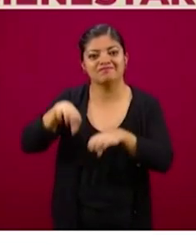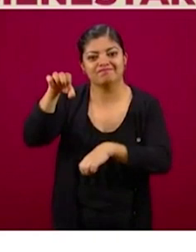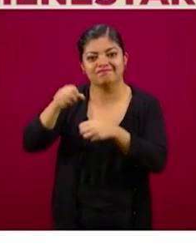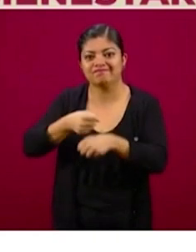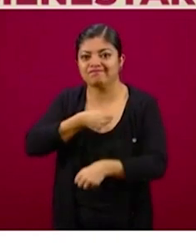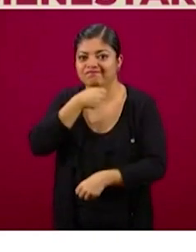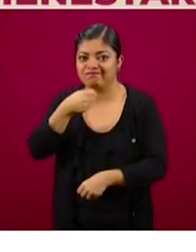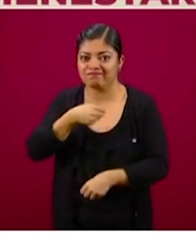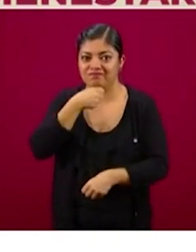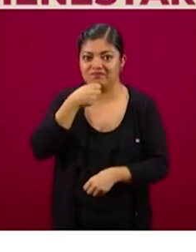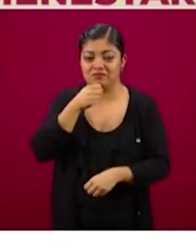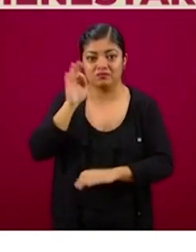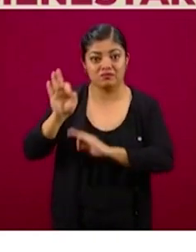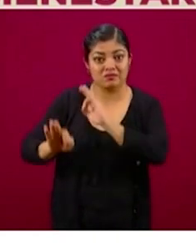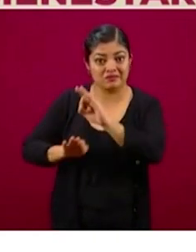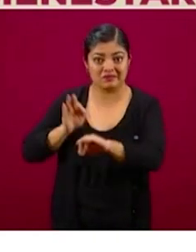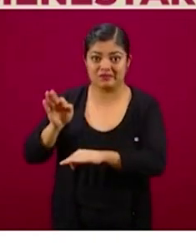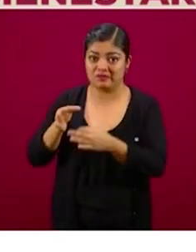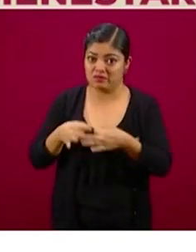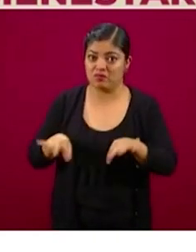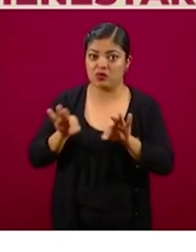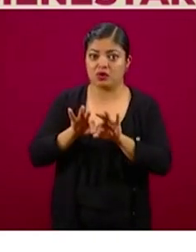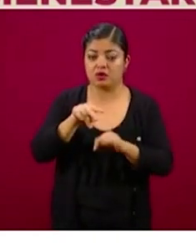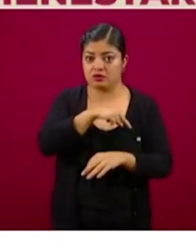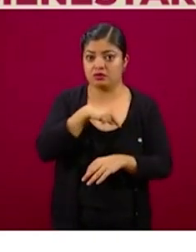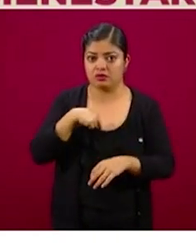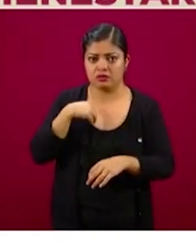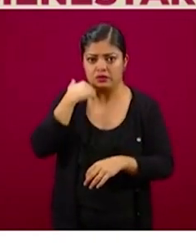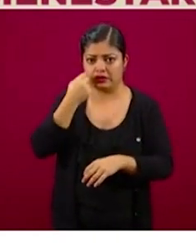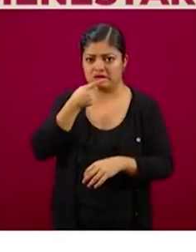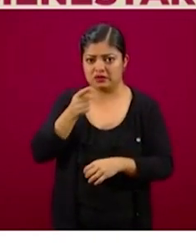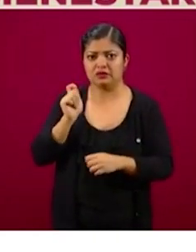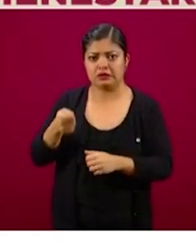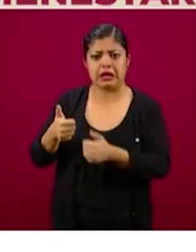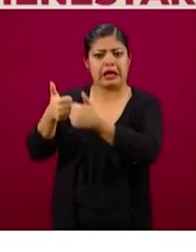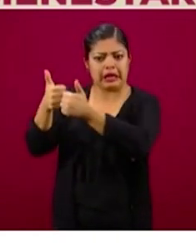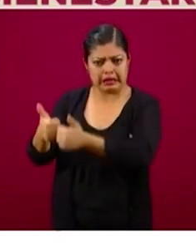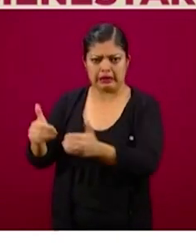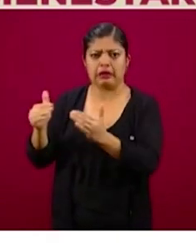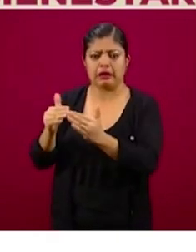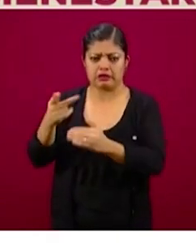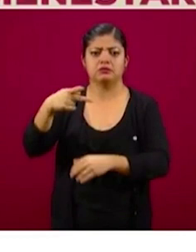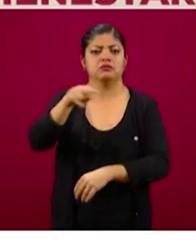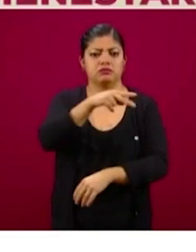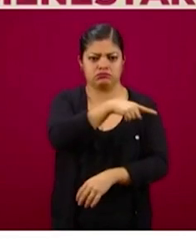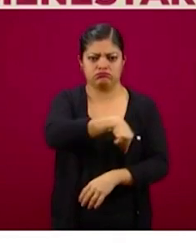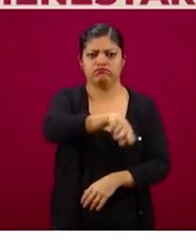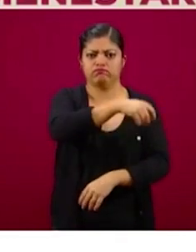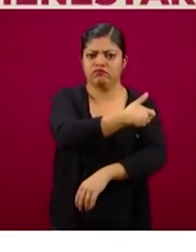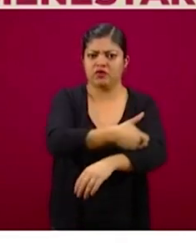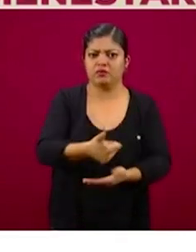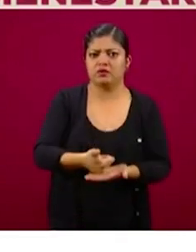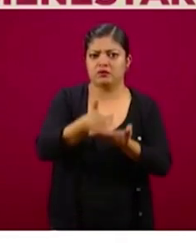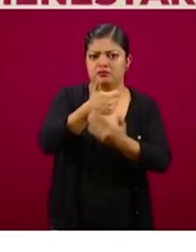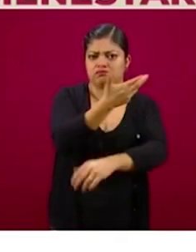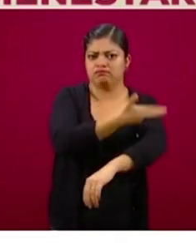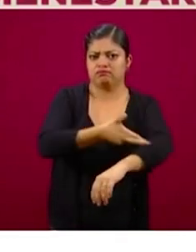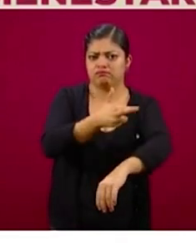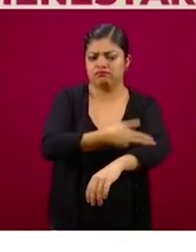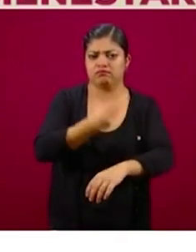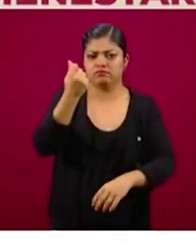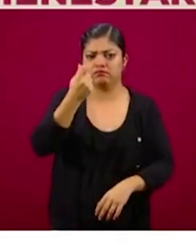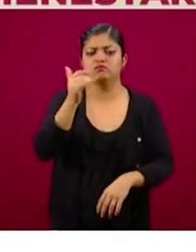y les decimos quédense en casa, pero nosotros les vamos a tramitar su pensión, porque ayer, hoy,